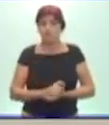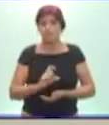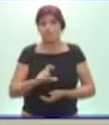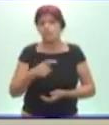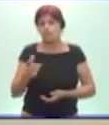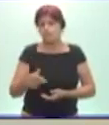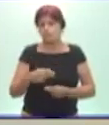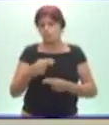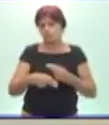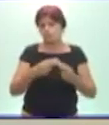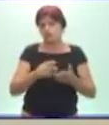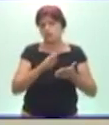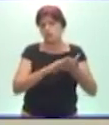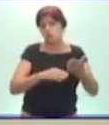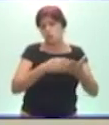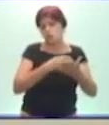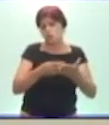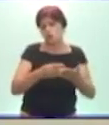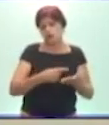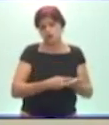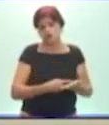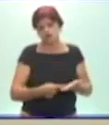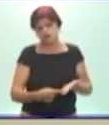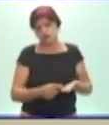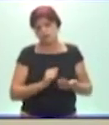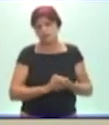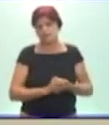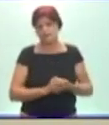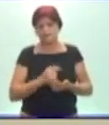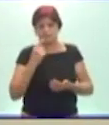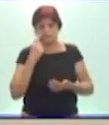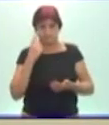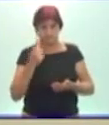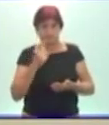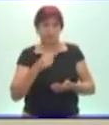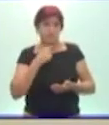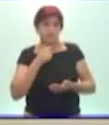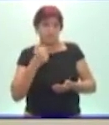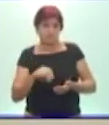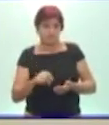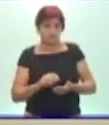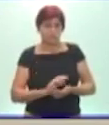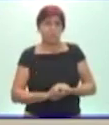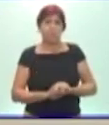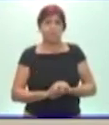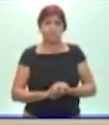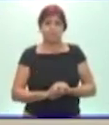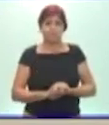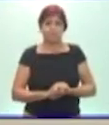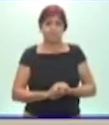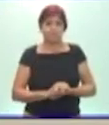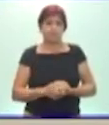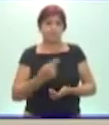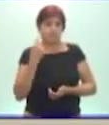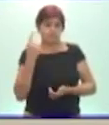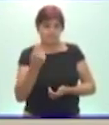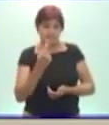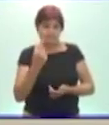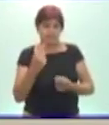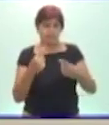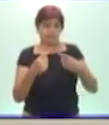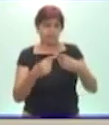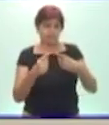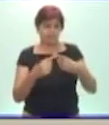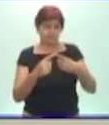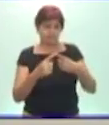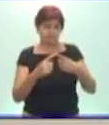confeccionar un horario semanal. En el horario semanal, mire, aquí le traigo dos. Este es un ejemplo de un horario de